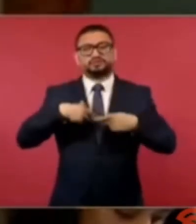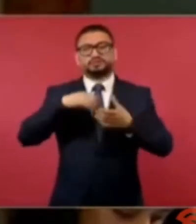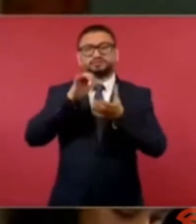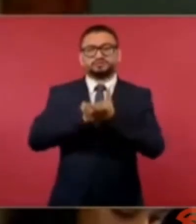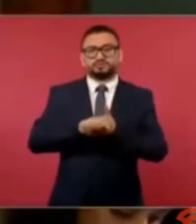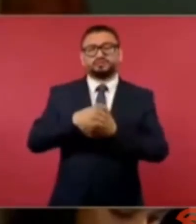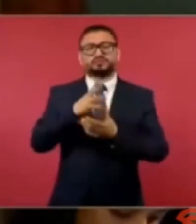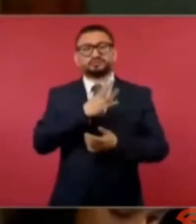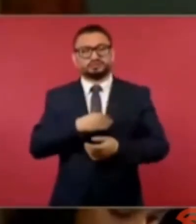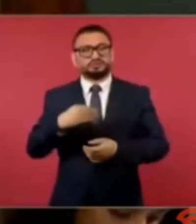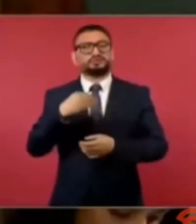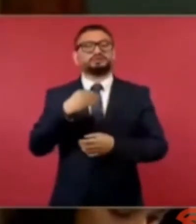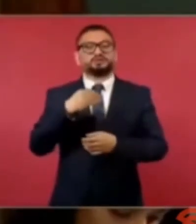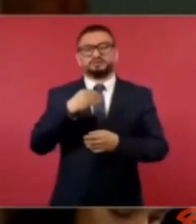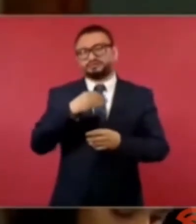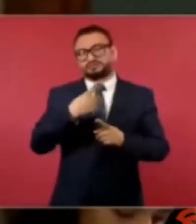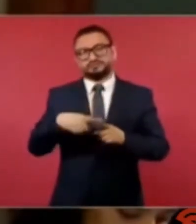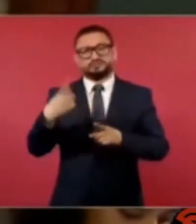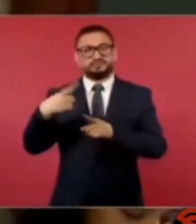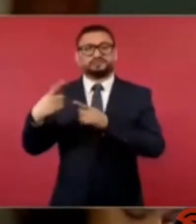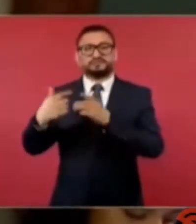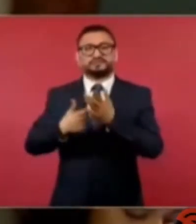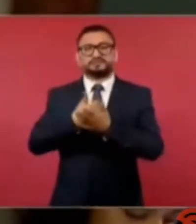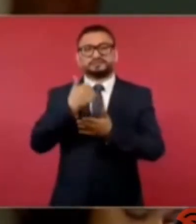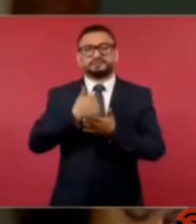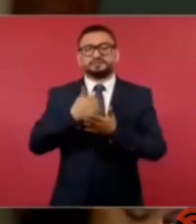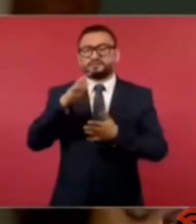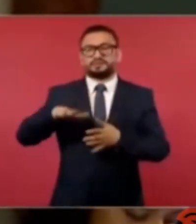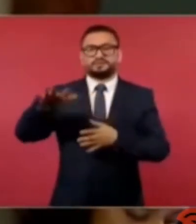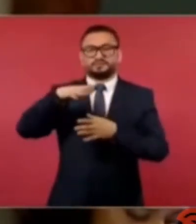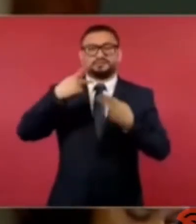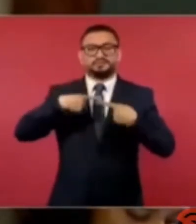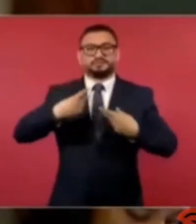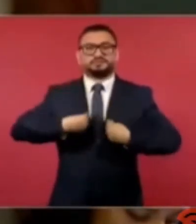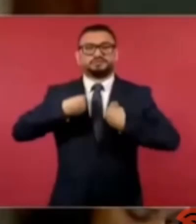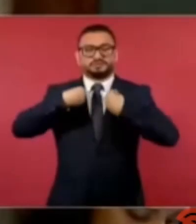esposas, hijos, hijas, de ciudadanos estadounidenses.